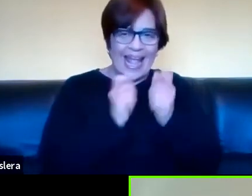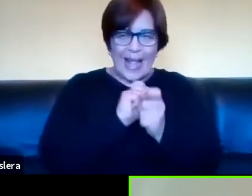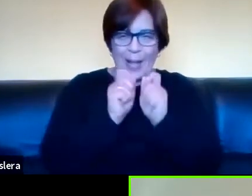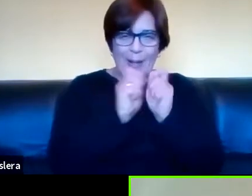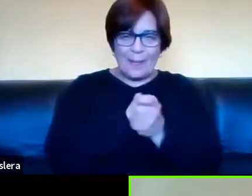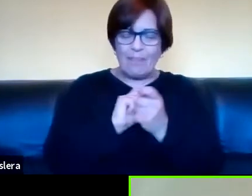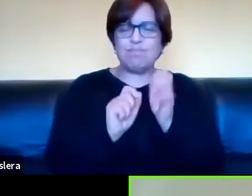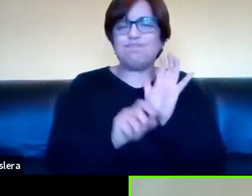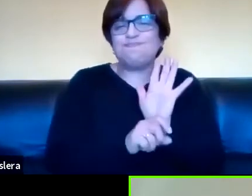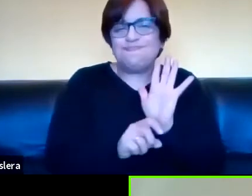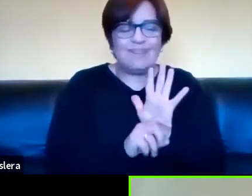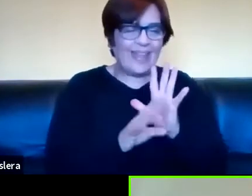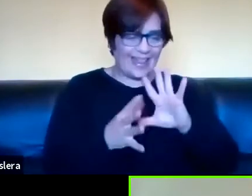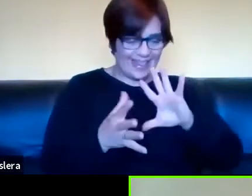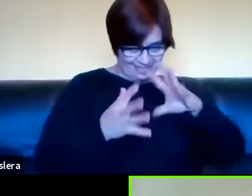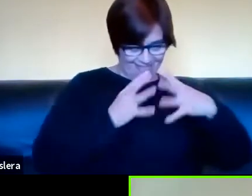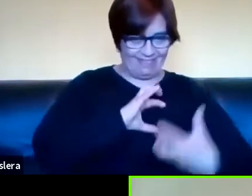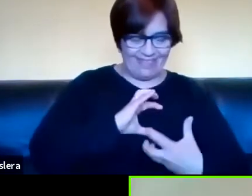manipulabilidad